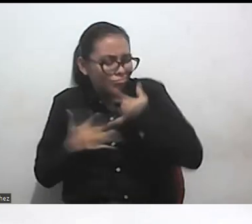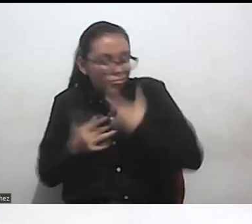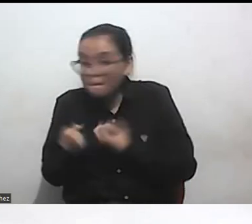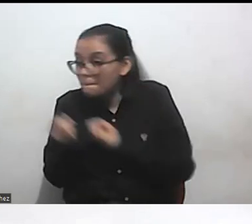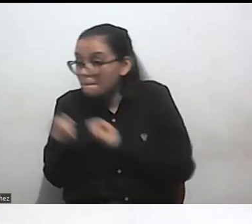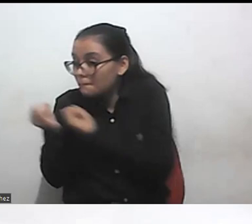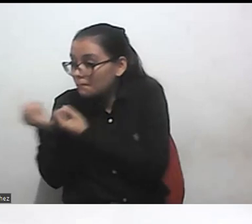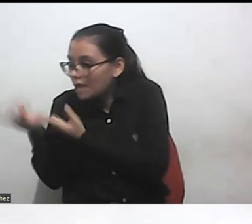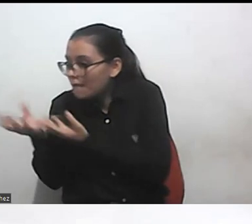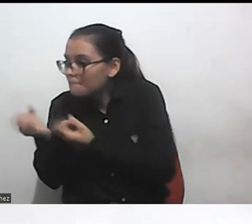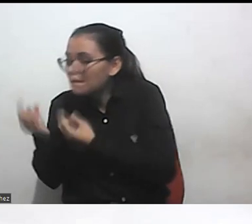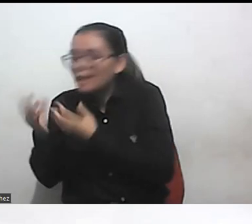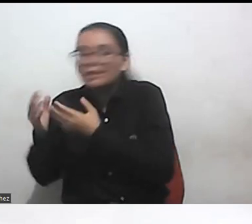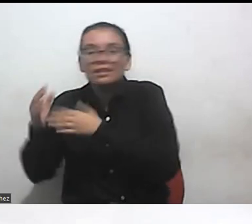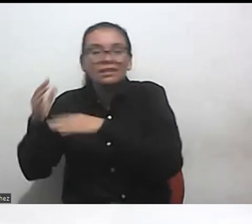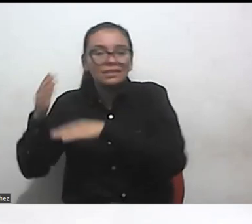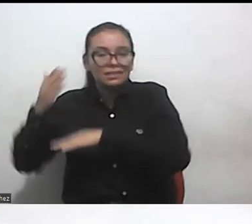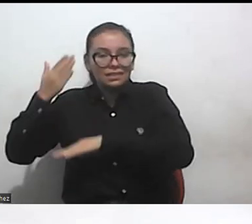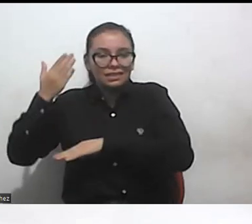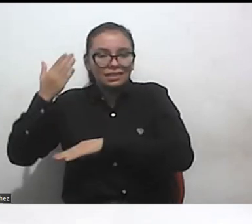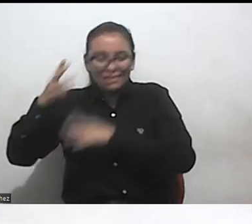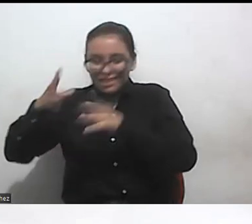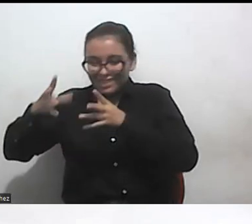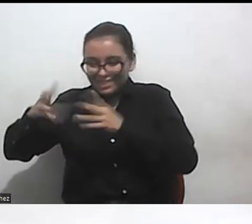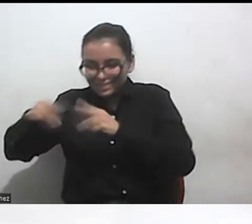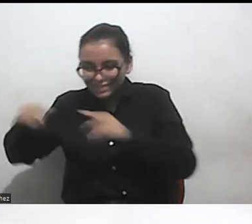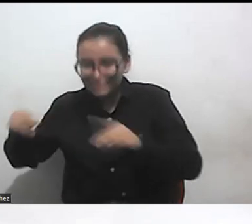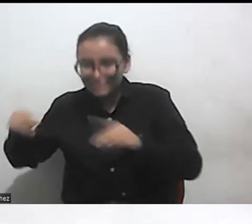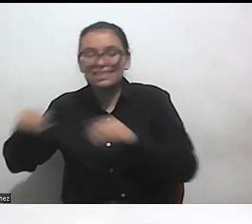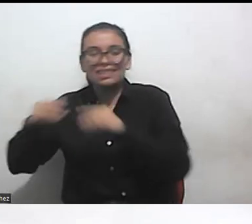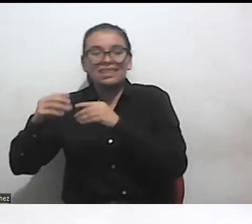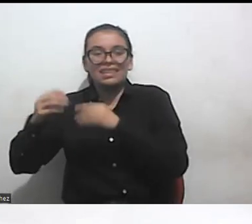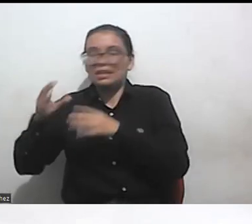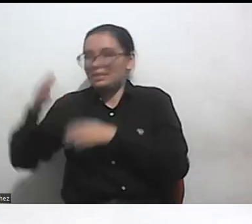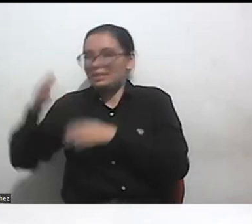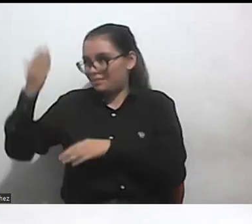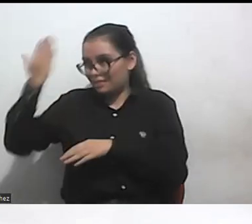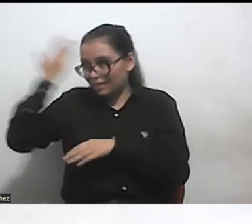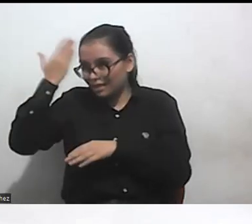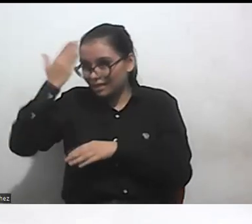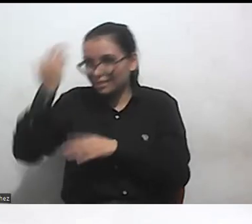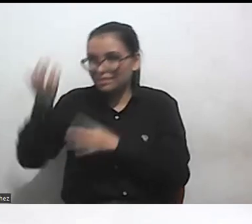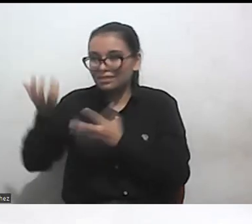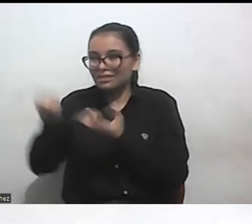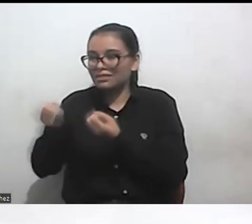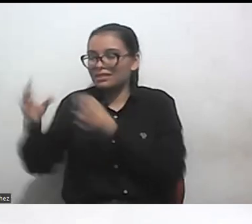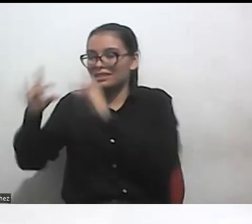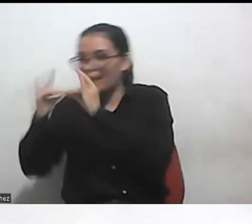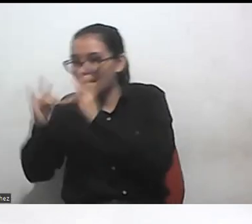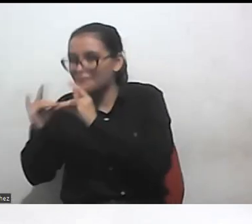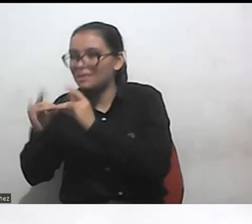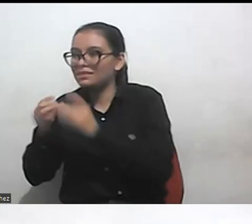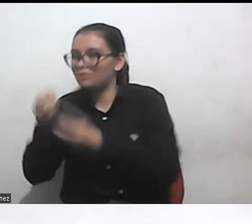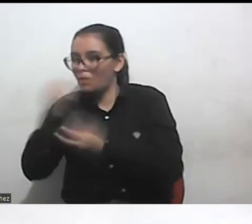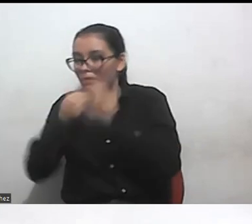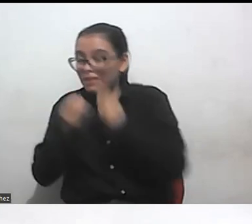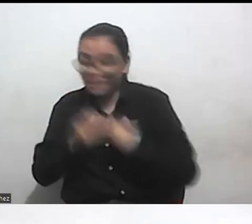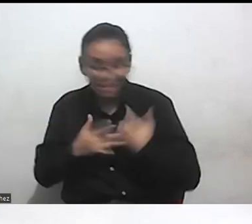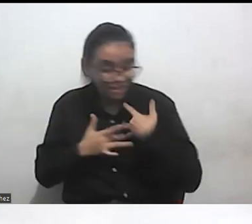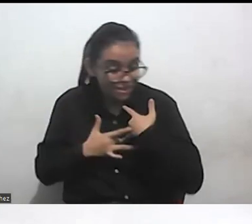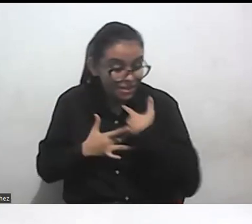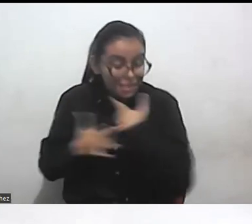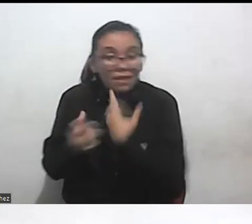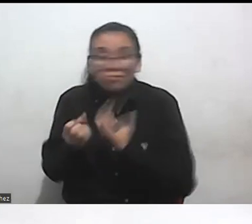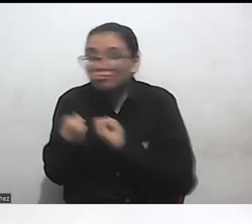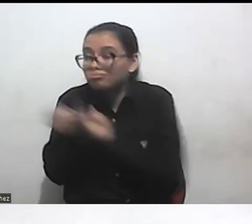comunidad puso la mano de obra que la arena que donaron camitas que donaron alimentos y